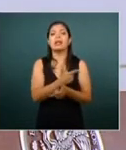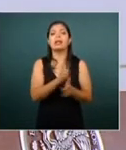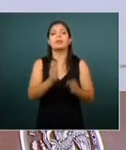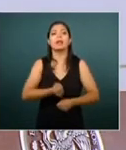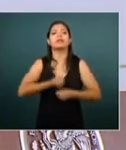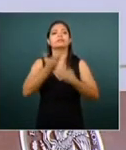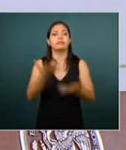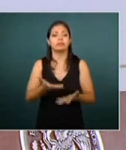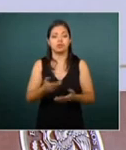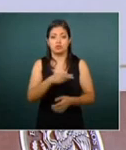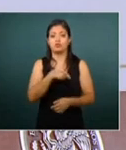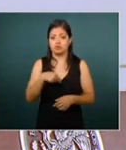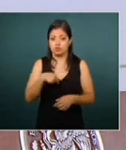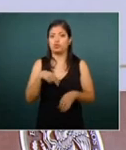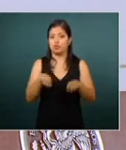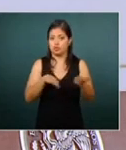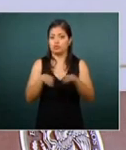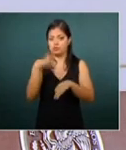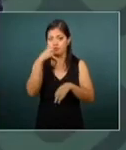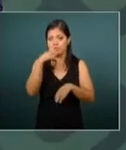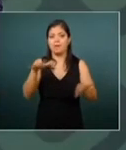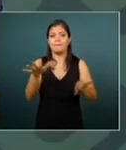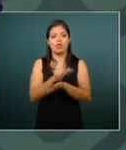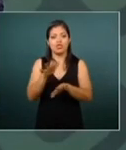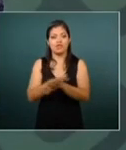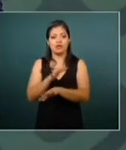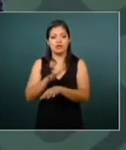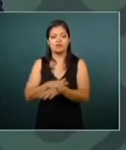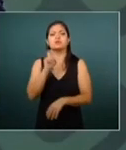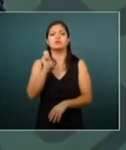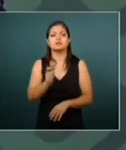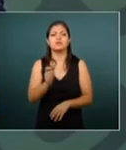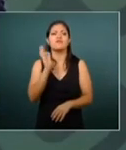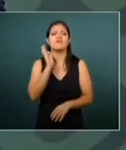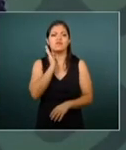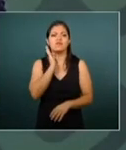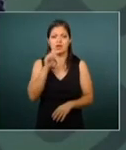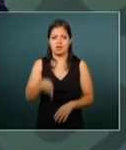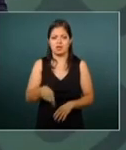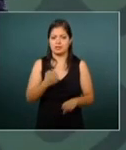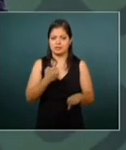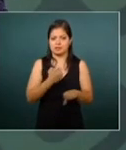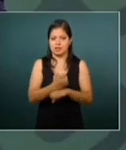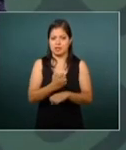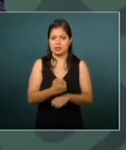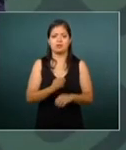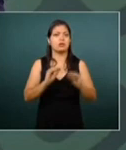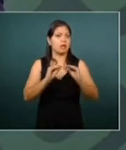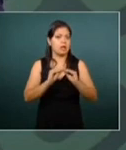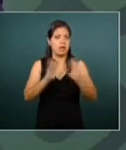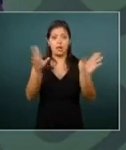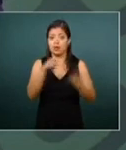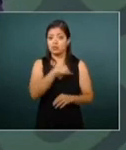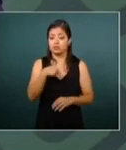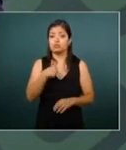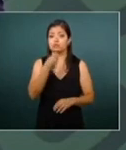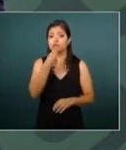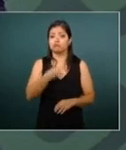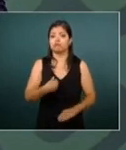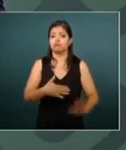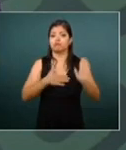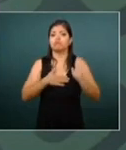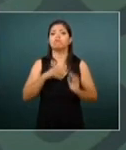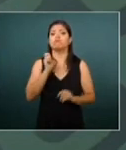estamos trabajando para hacer modificaciones de fondo en la fiscalía del estado por supuesto que estamos comprometidos con la agenda de que se haga